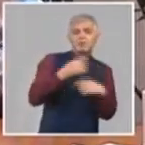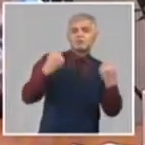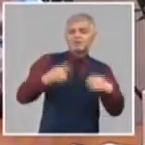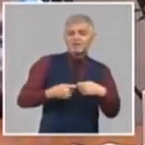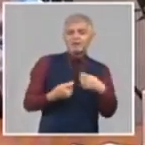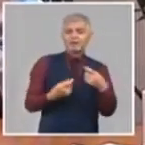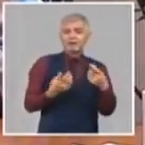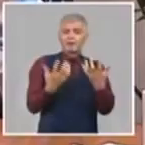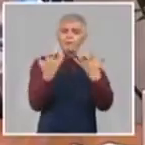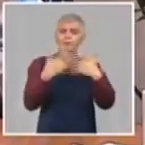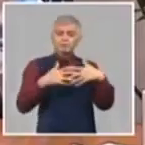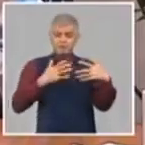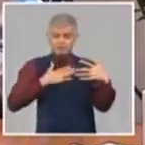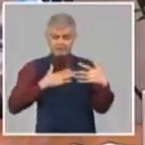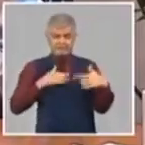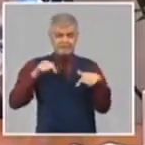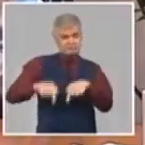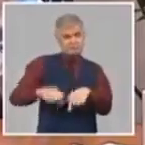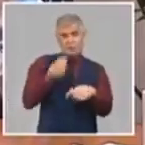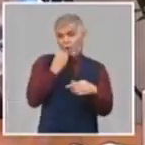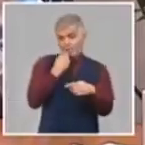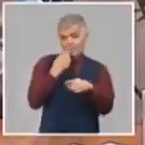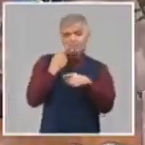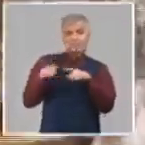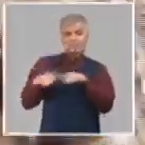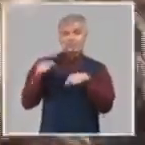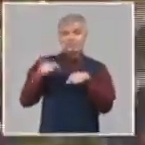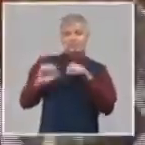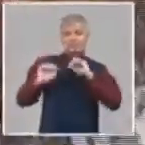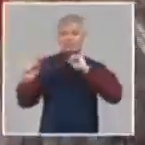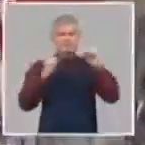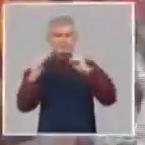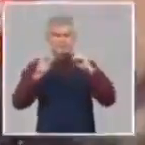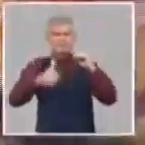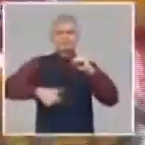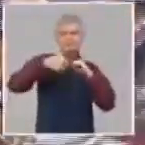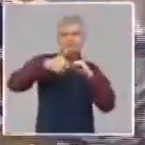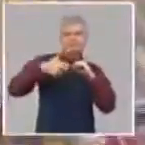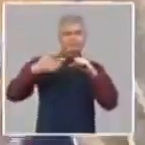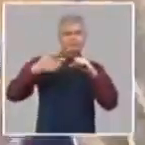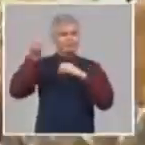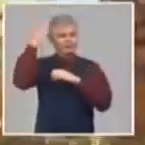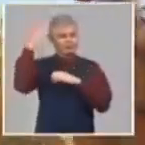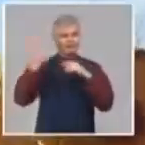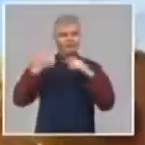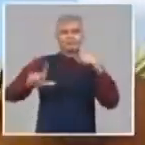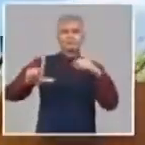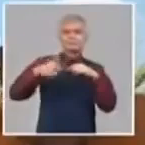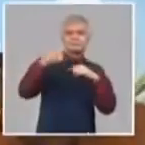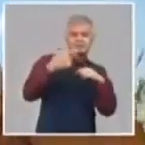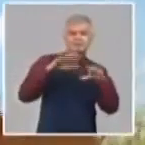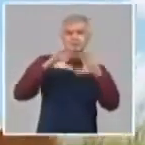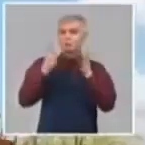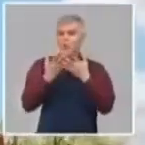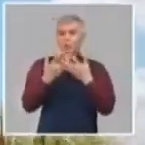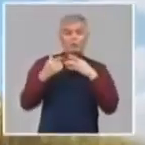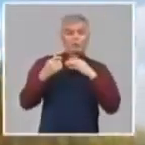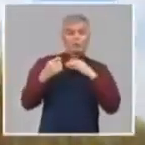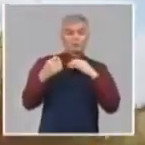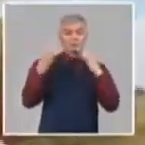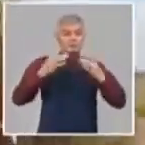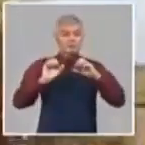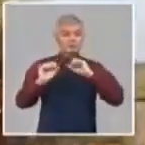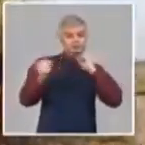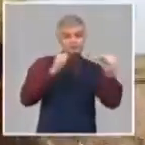se chequea en las provincias por el presidente, vicepresidente y los demás dirigentes, nos han puesto ante una